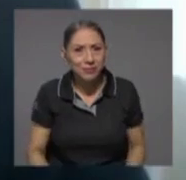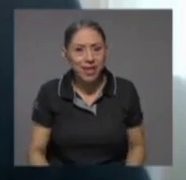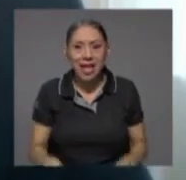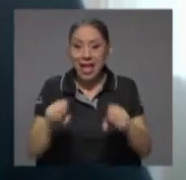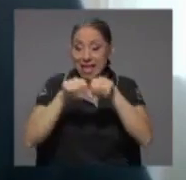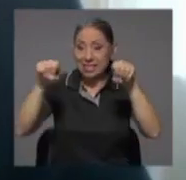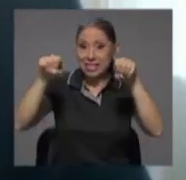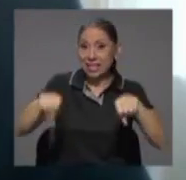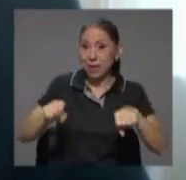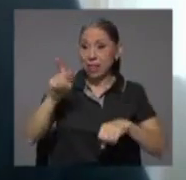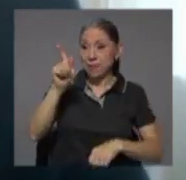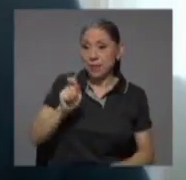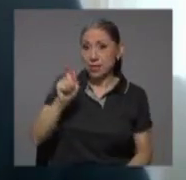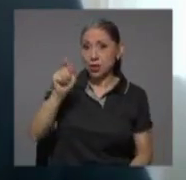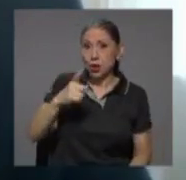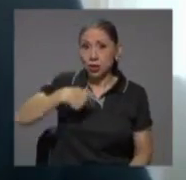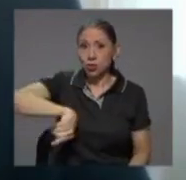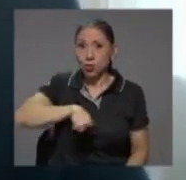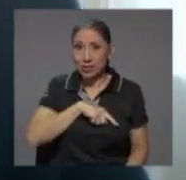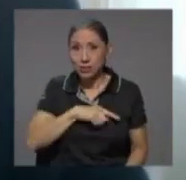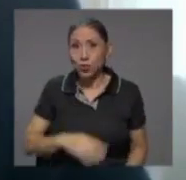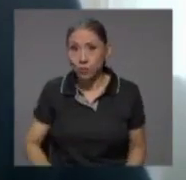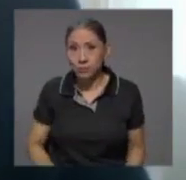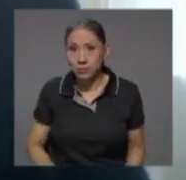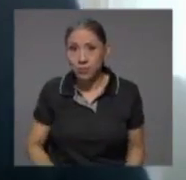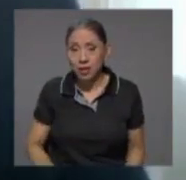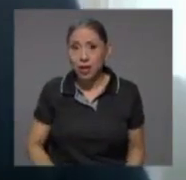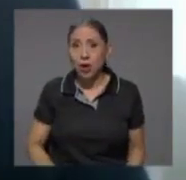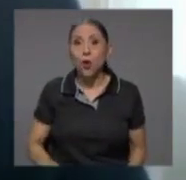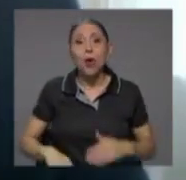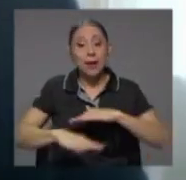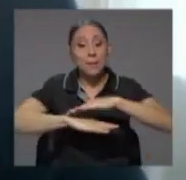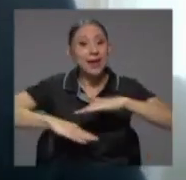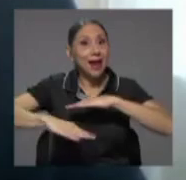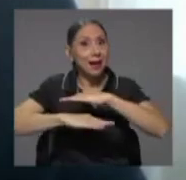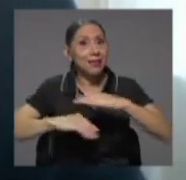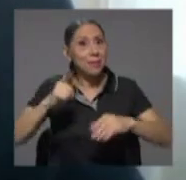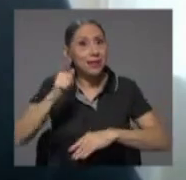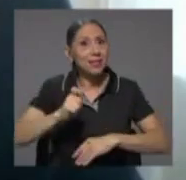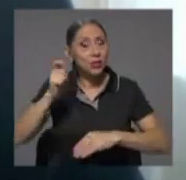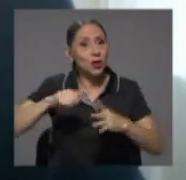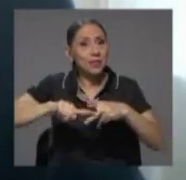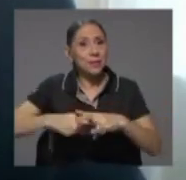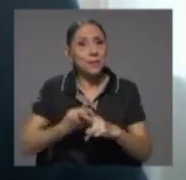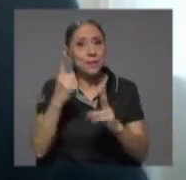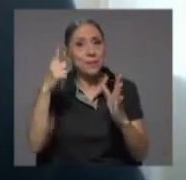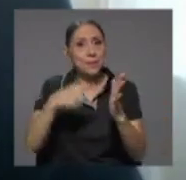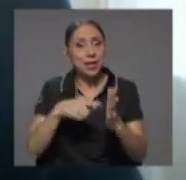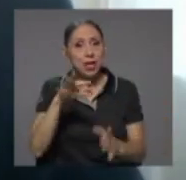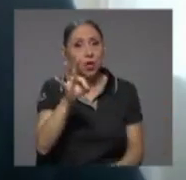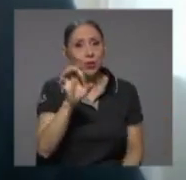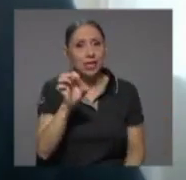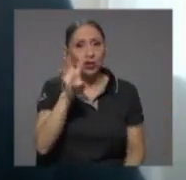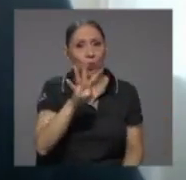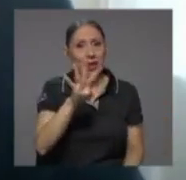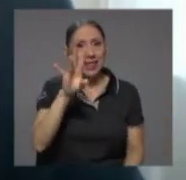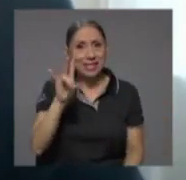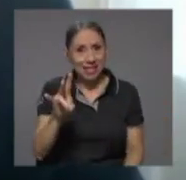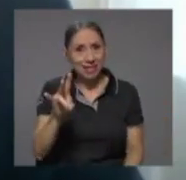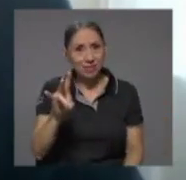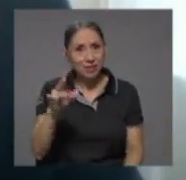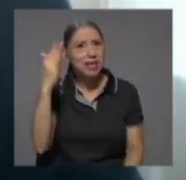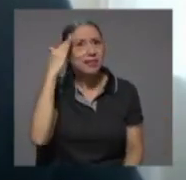de pensiones nuestro o el pilar de las pensiones que empieza en 1947 y que sabemos que tenemos que oxigenarlo